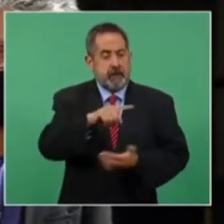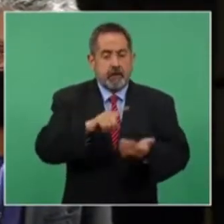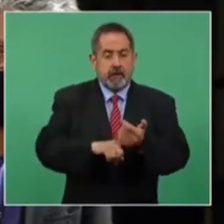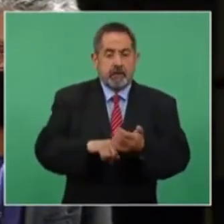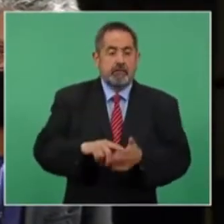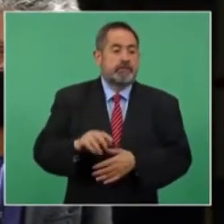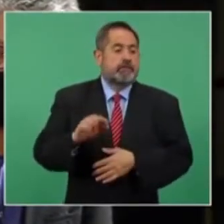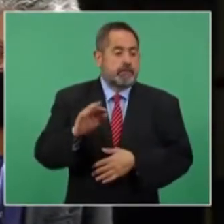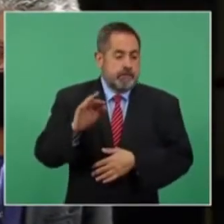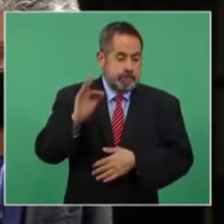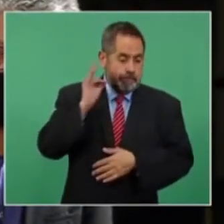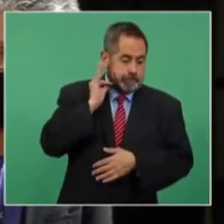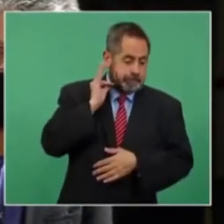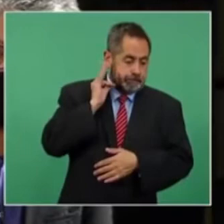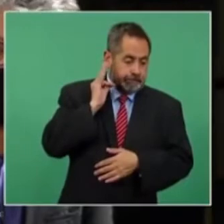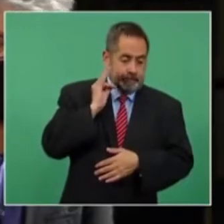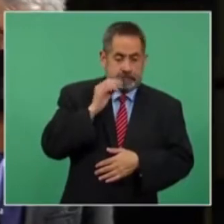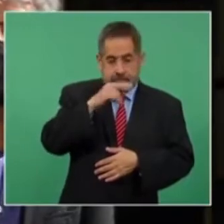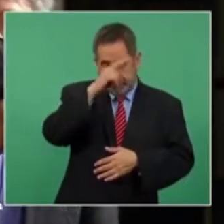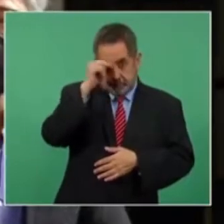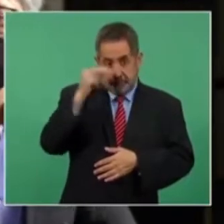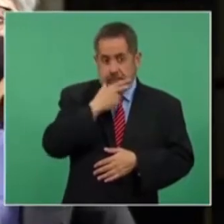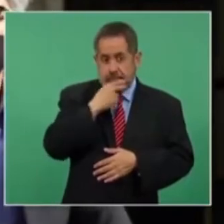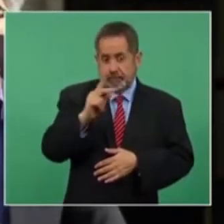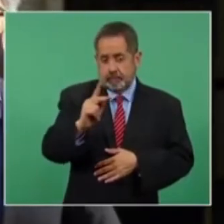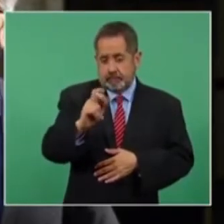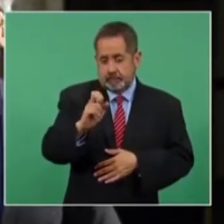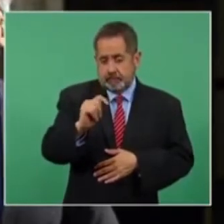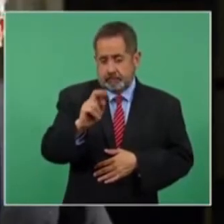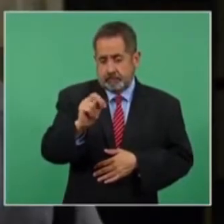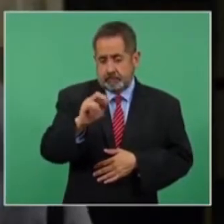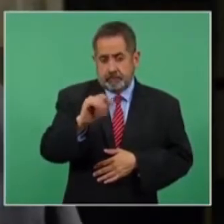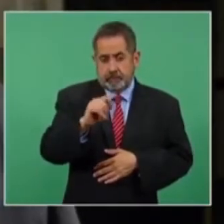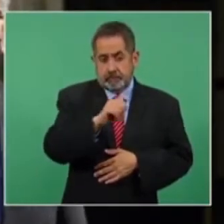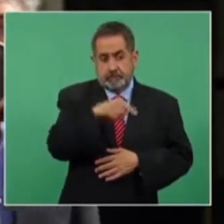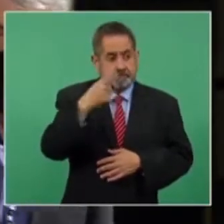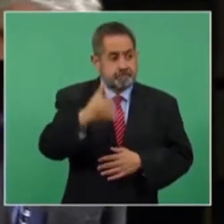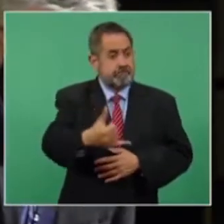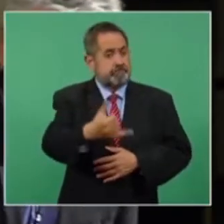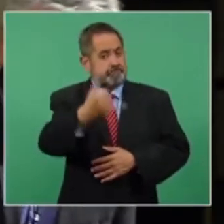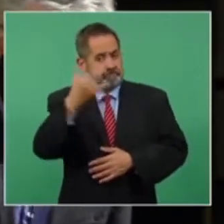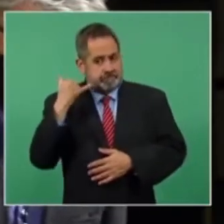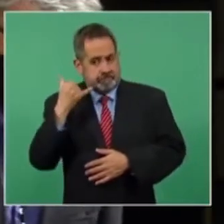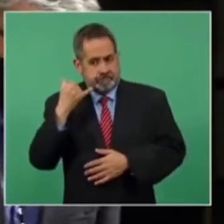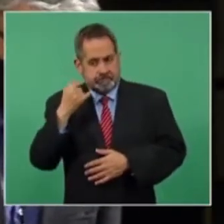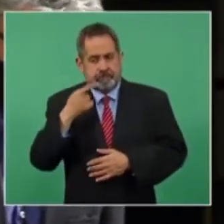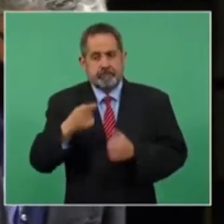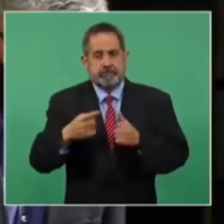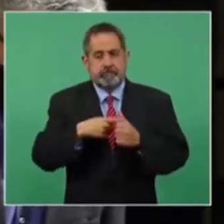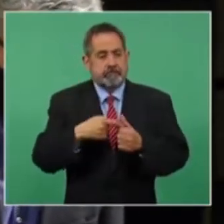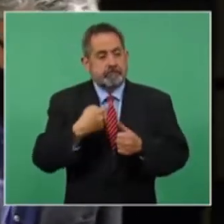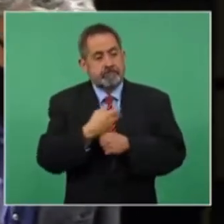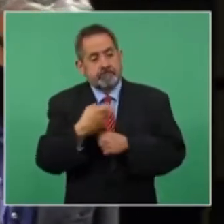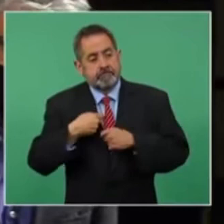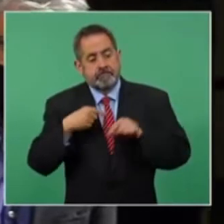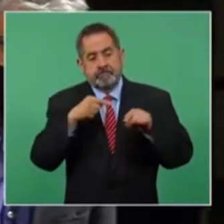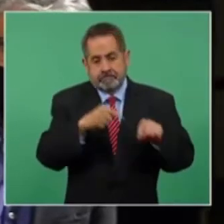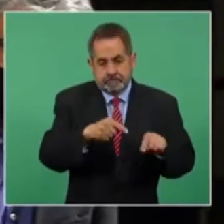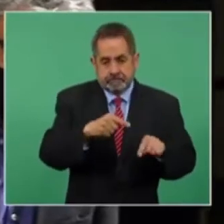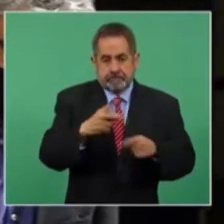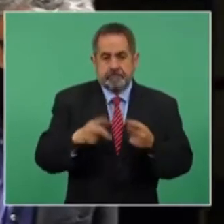de Tepic, Nayarit, Petronilo Díaz, me habló, primero, para invitarme al estado, segundo,